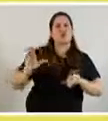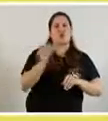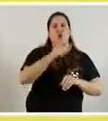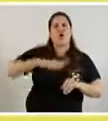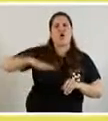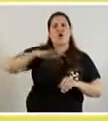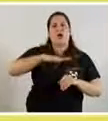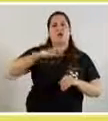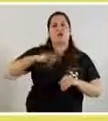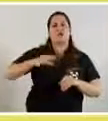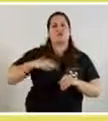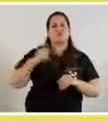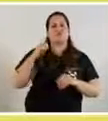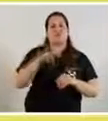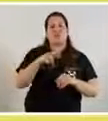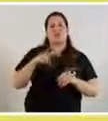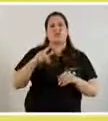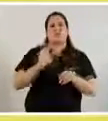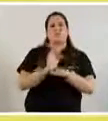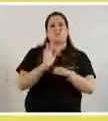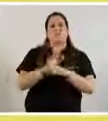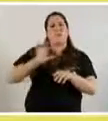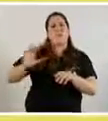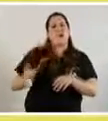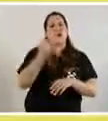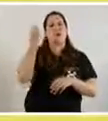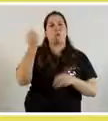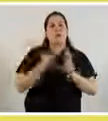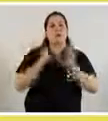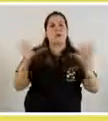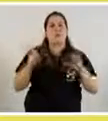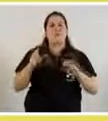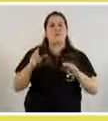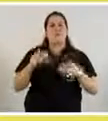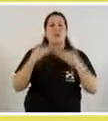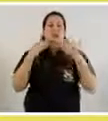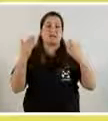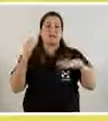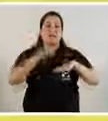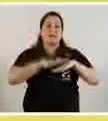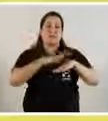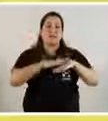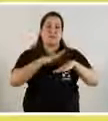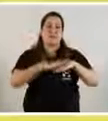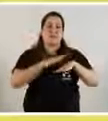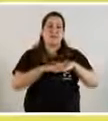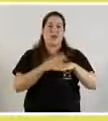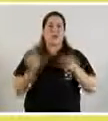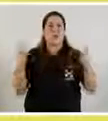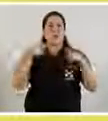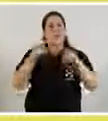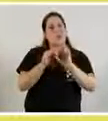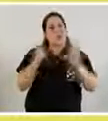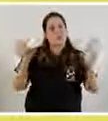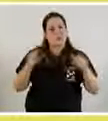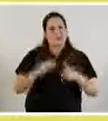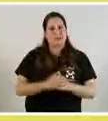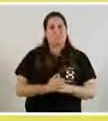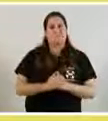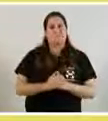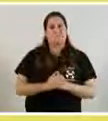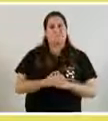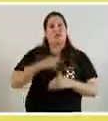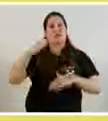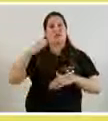un plan basado en la recuperación de la libertad de la mano de la responsabilidad, un plan construido en